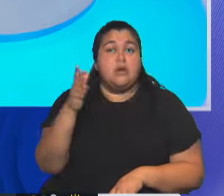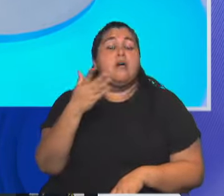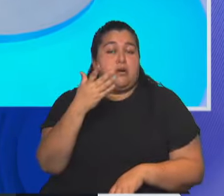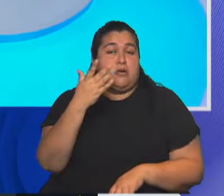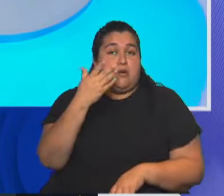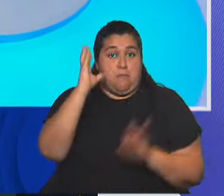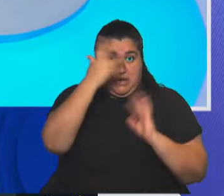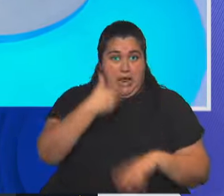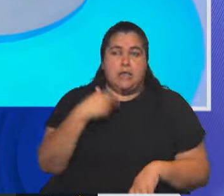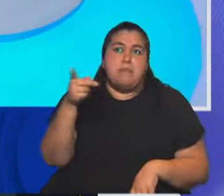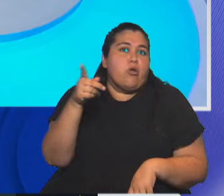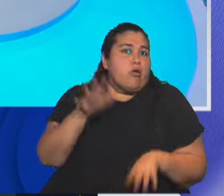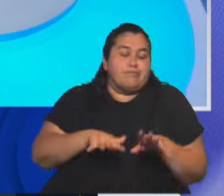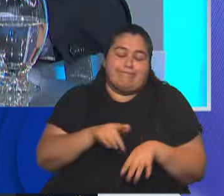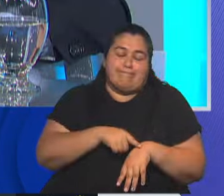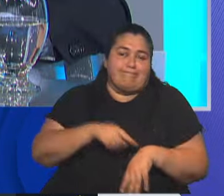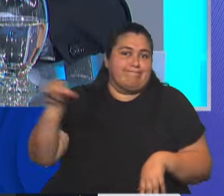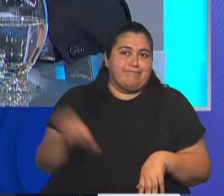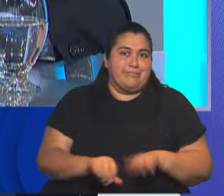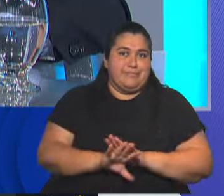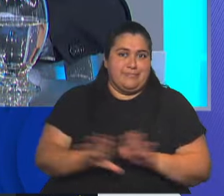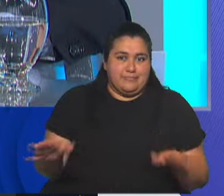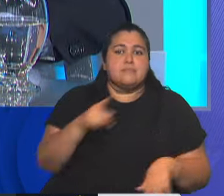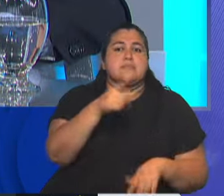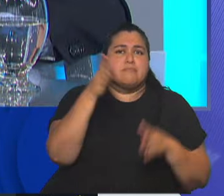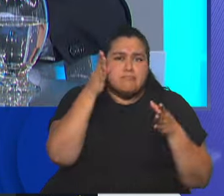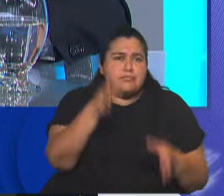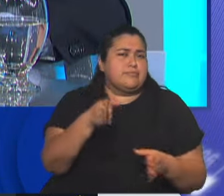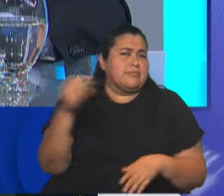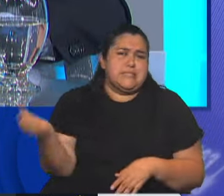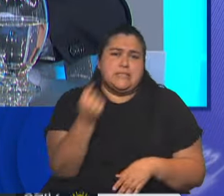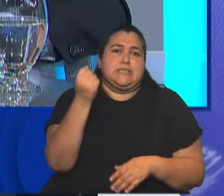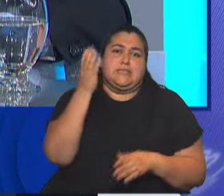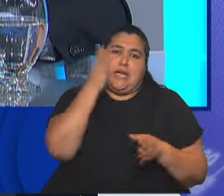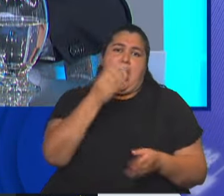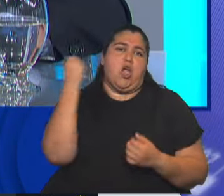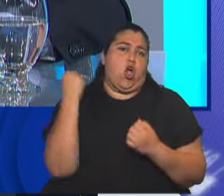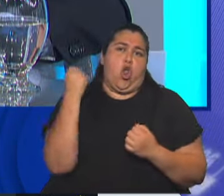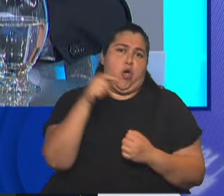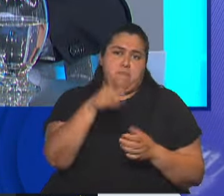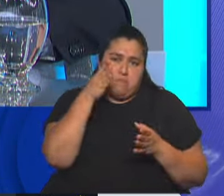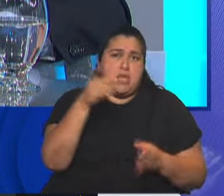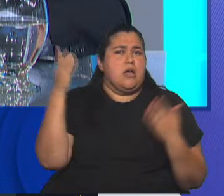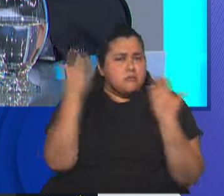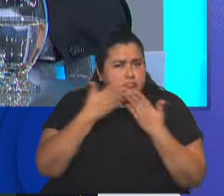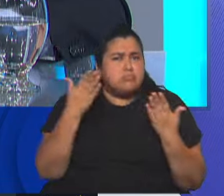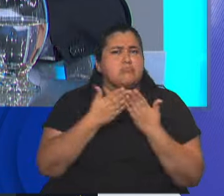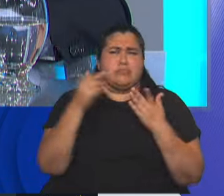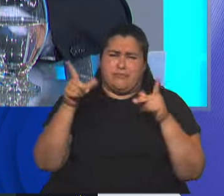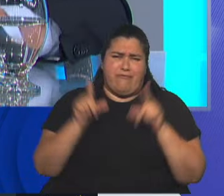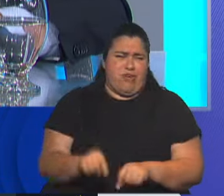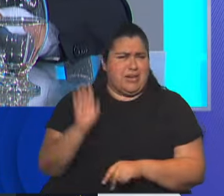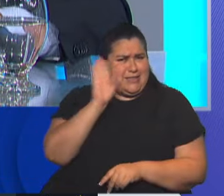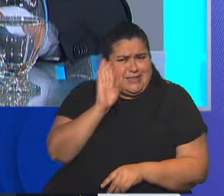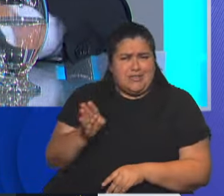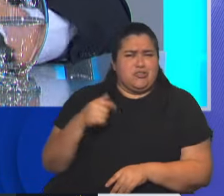la verdad es que no le da el día al presidente, él está en la gran batalla que es la económica, es un estudioso, es impresionante.